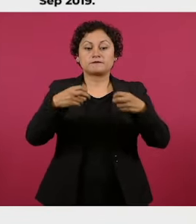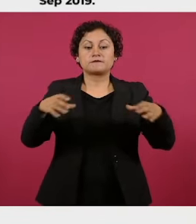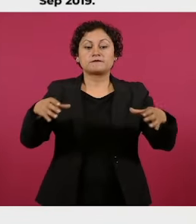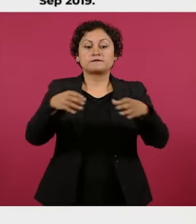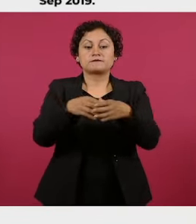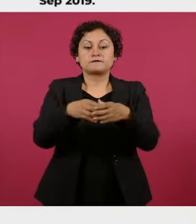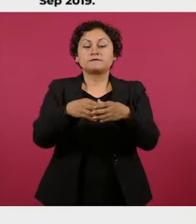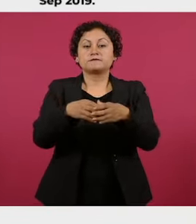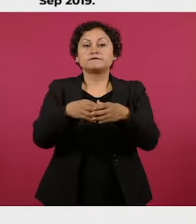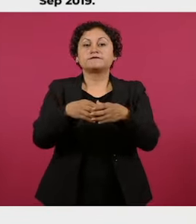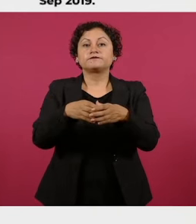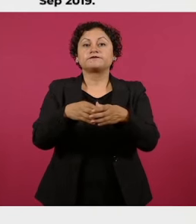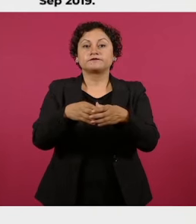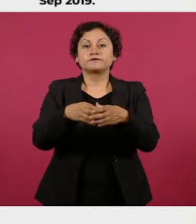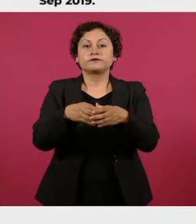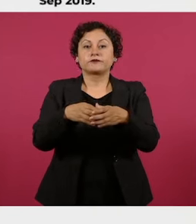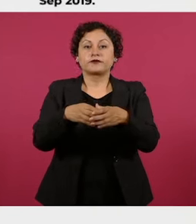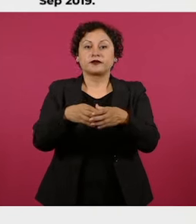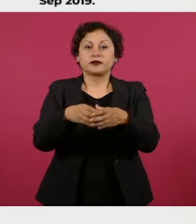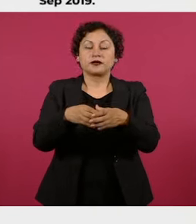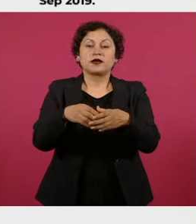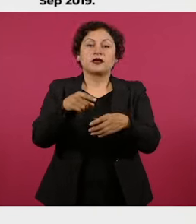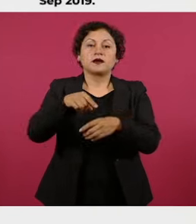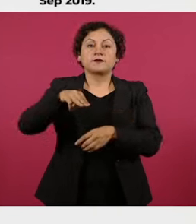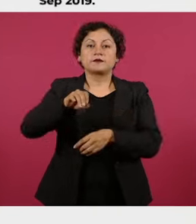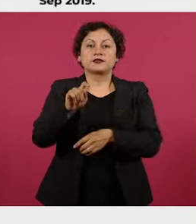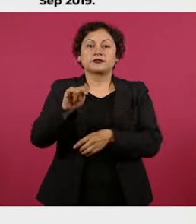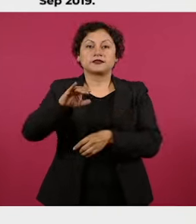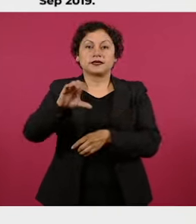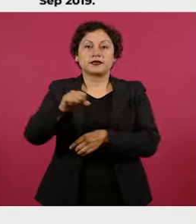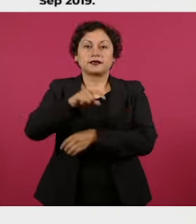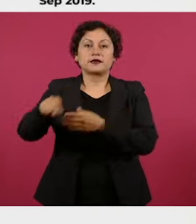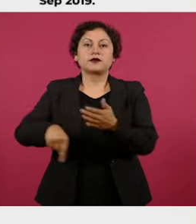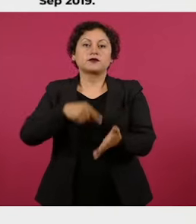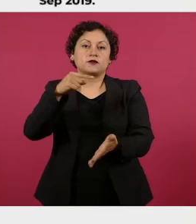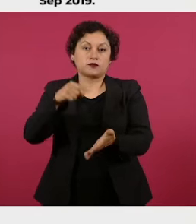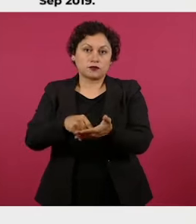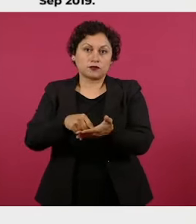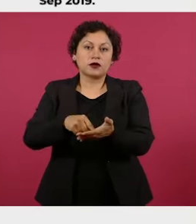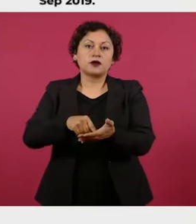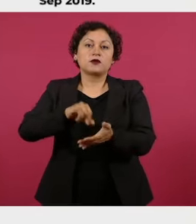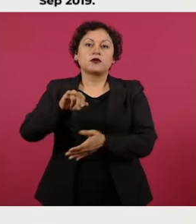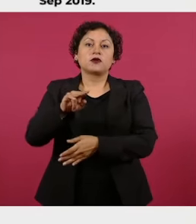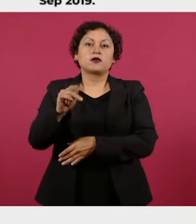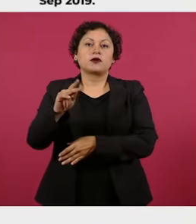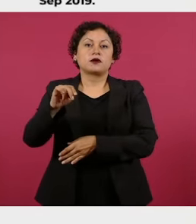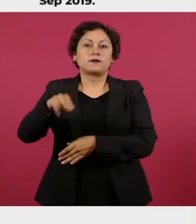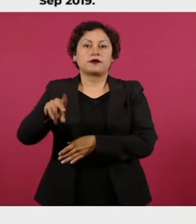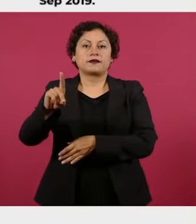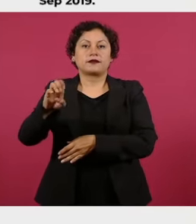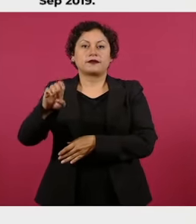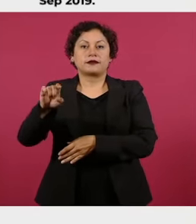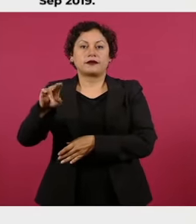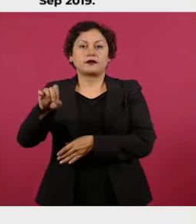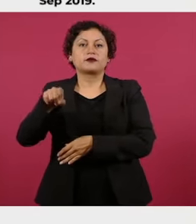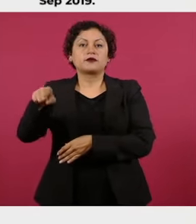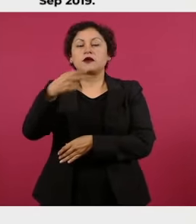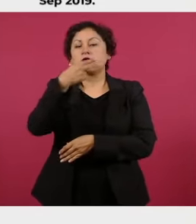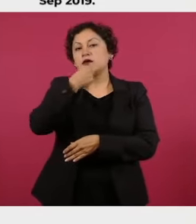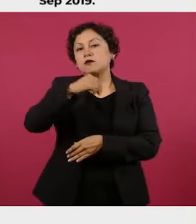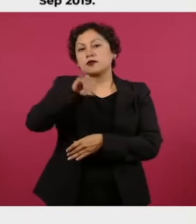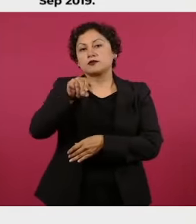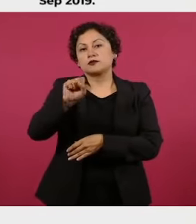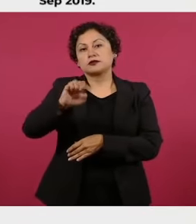del Circuito Judicial de la Mixteca, con sede en Guajoapan de León, y es José Gabriel Ramírez